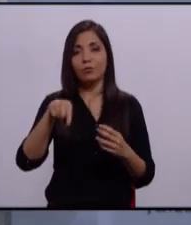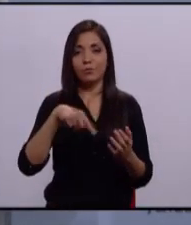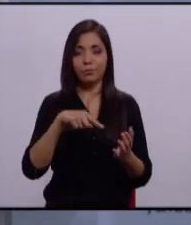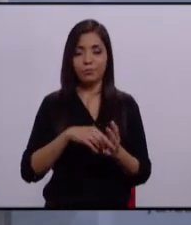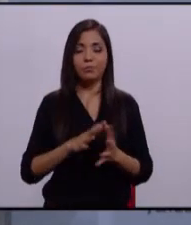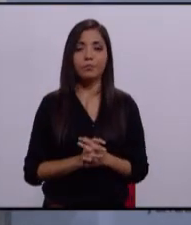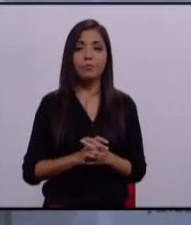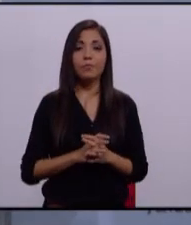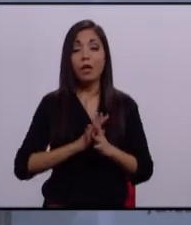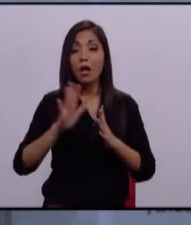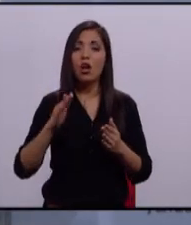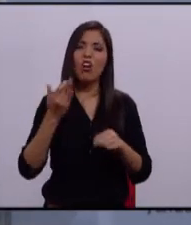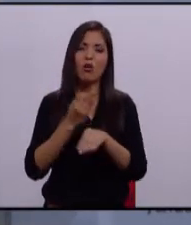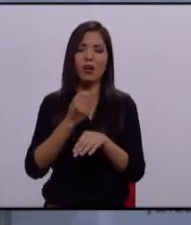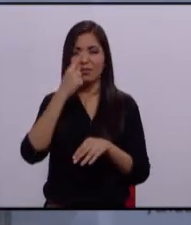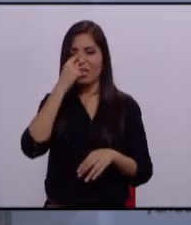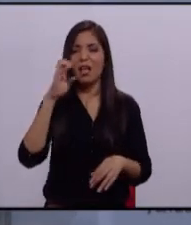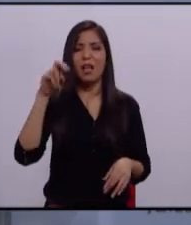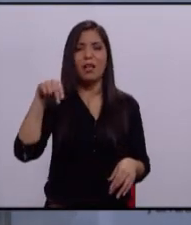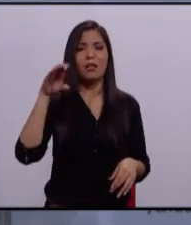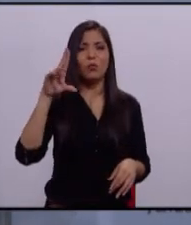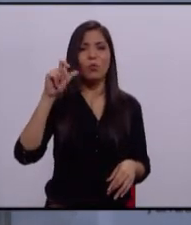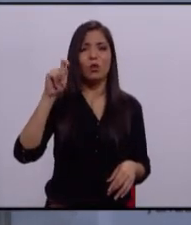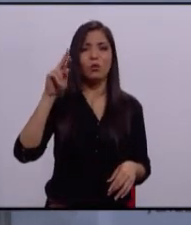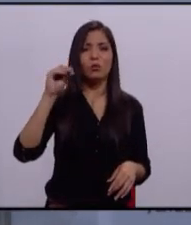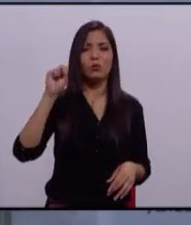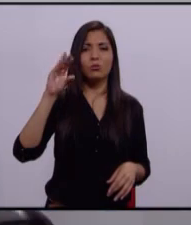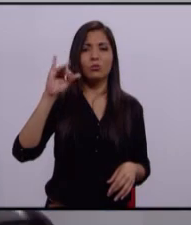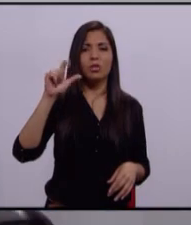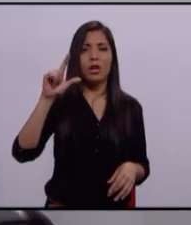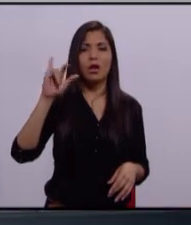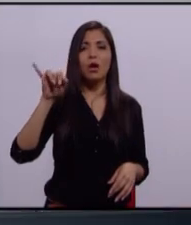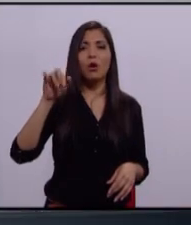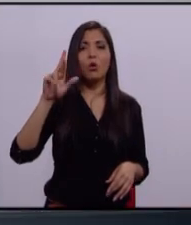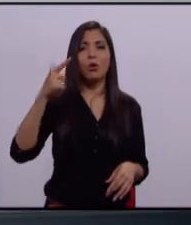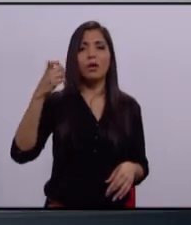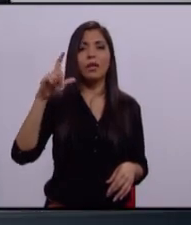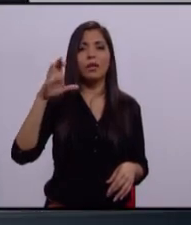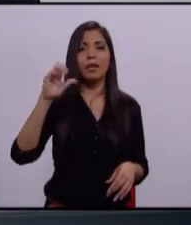Candidato de Encuentro Social, Jorge Leal, es su turno. Gracias.